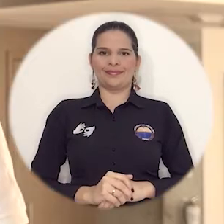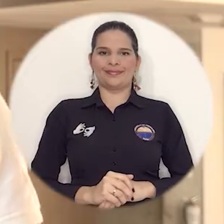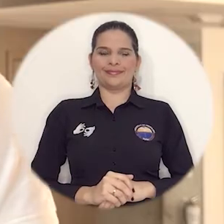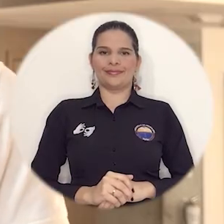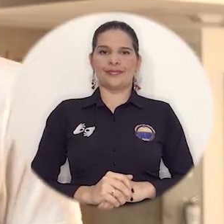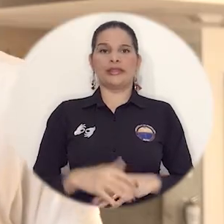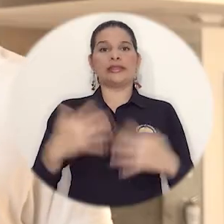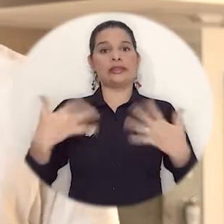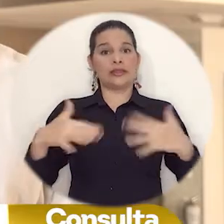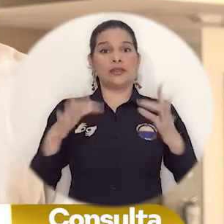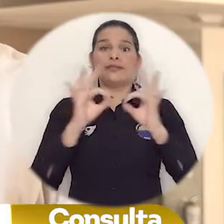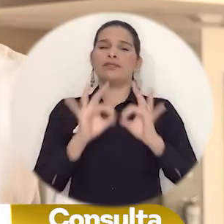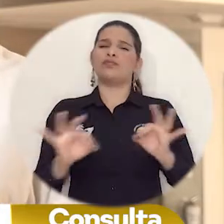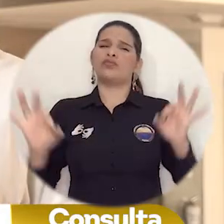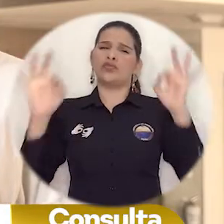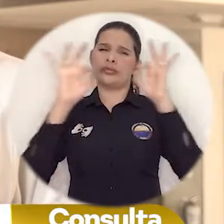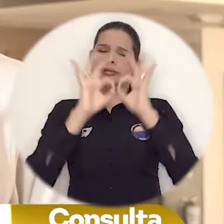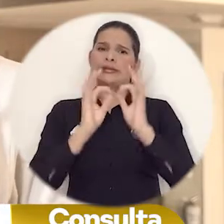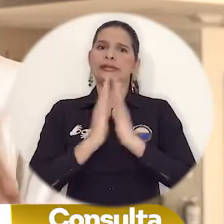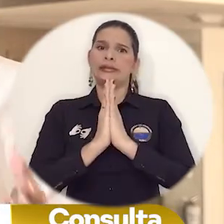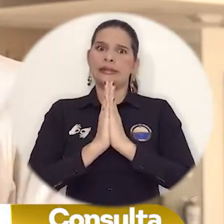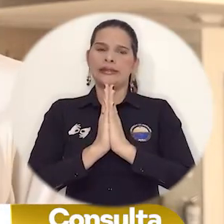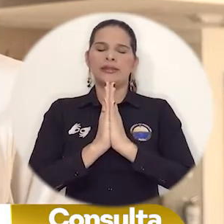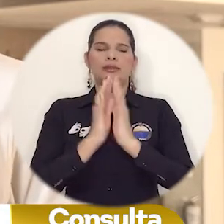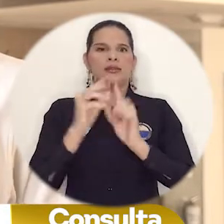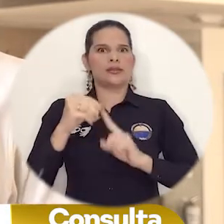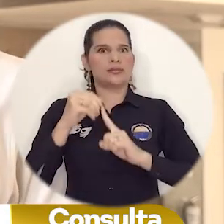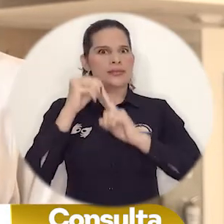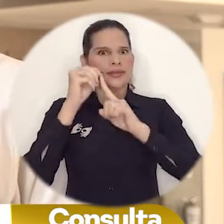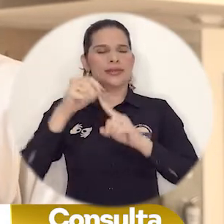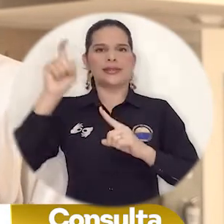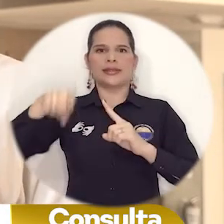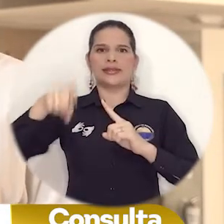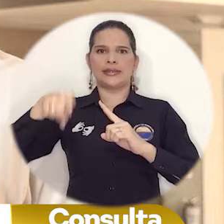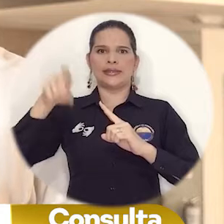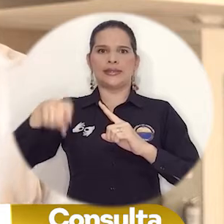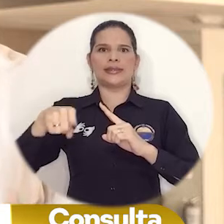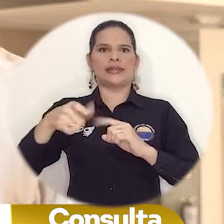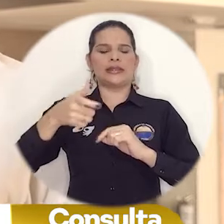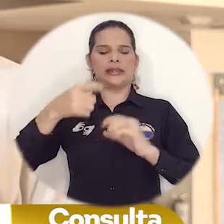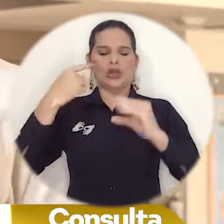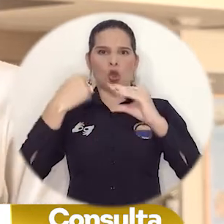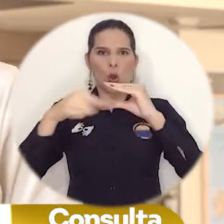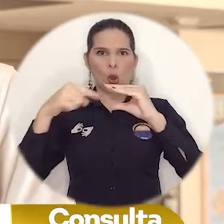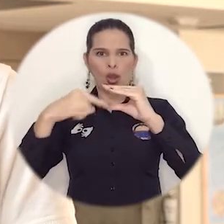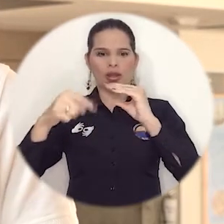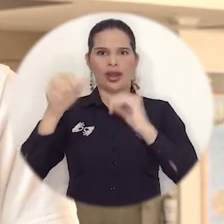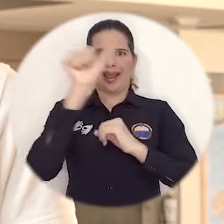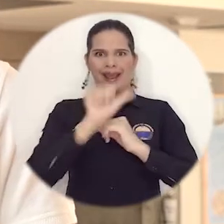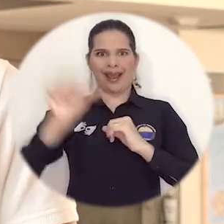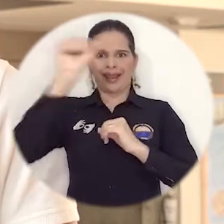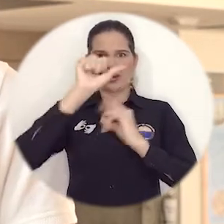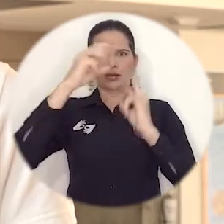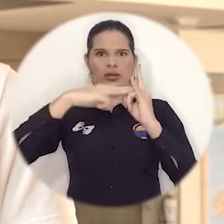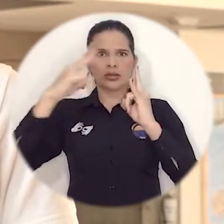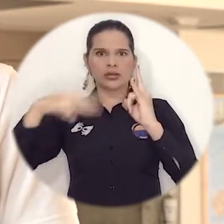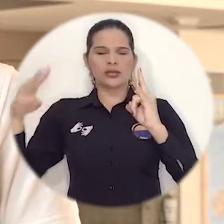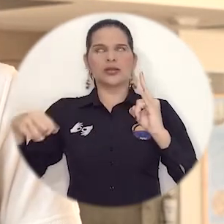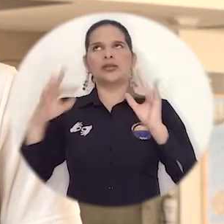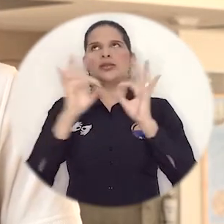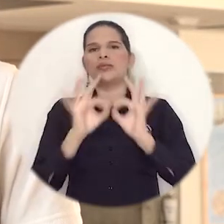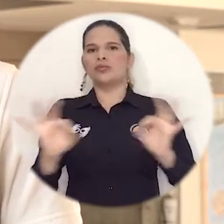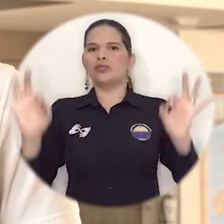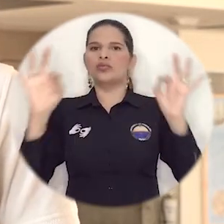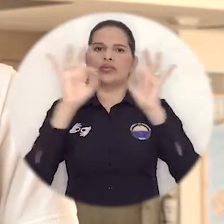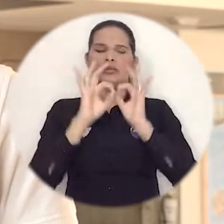La importancia de la utilización, de la activación, de la constante revisión del correo electrónico